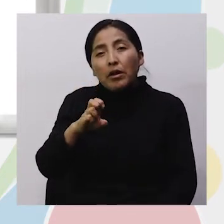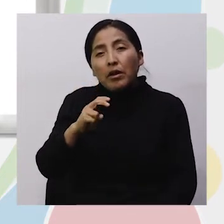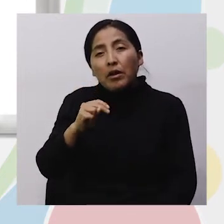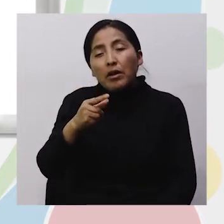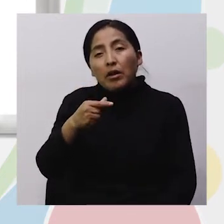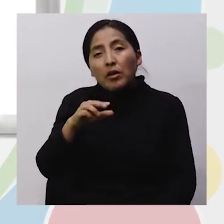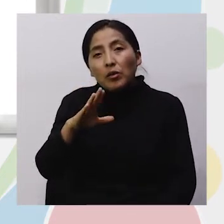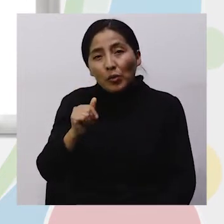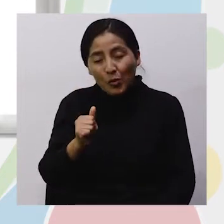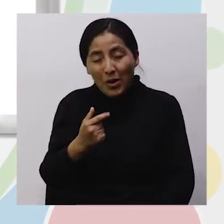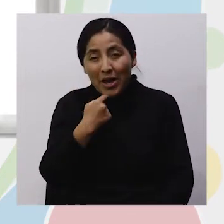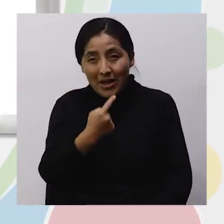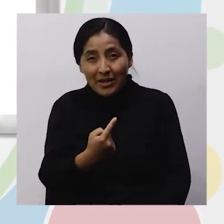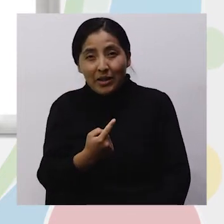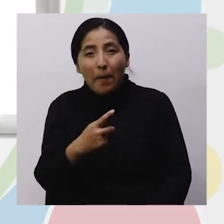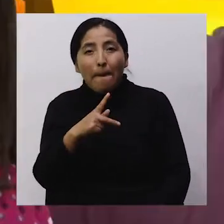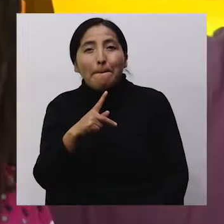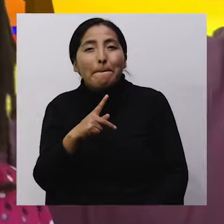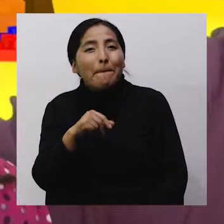¡Wow!